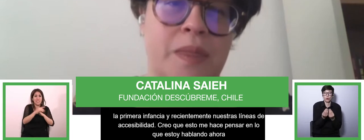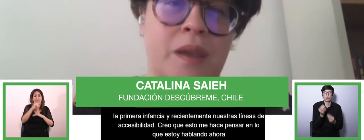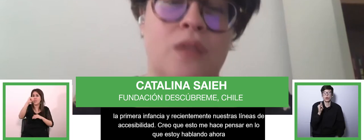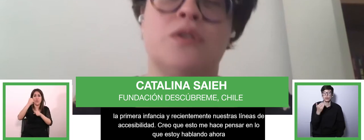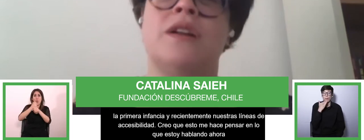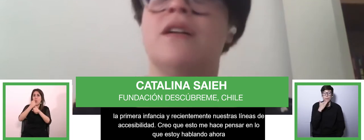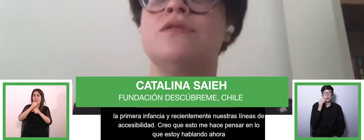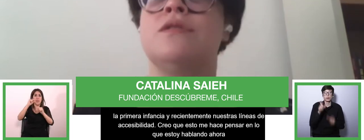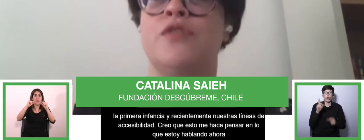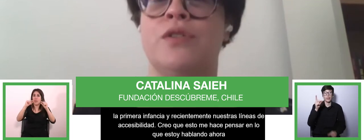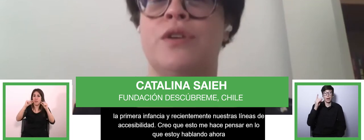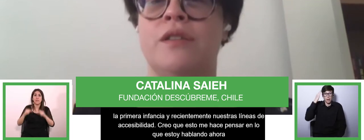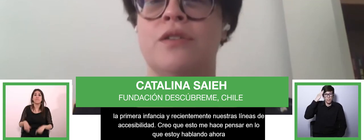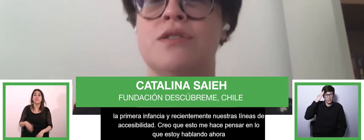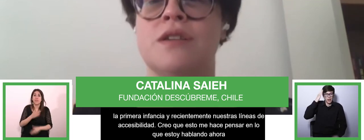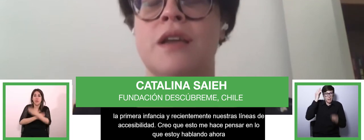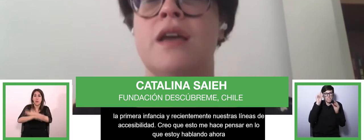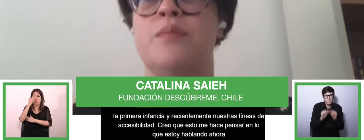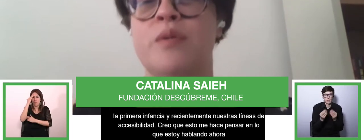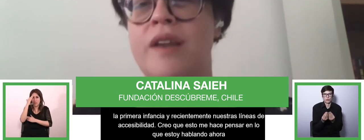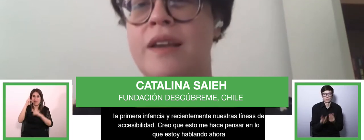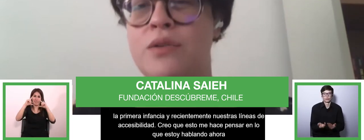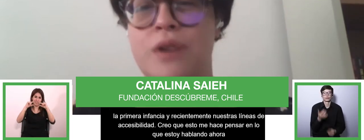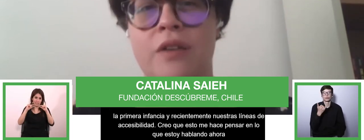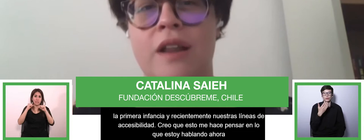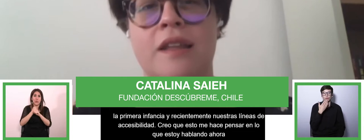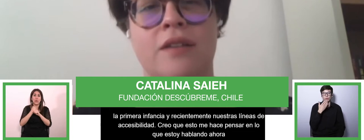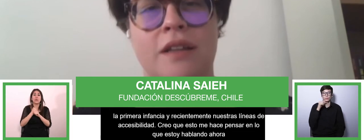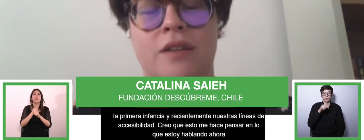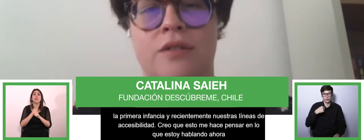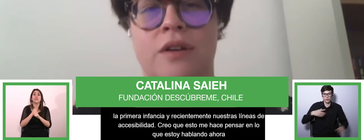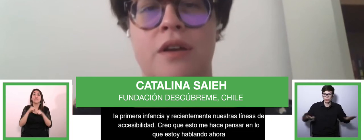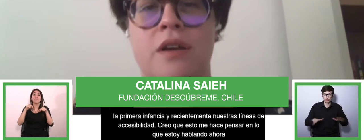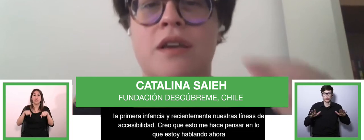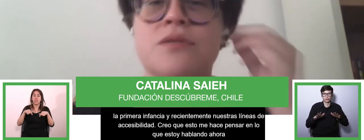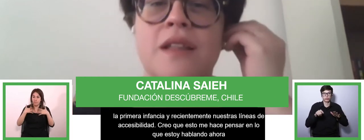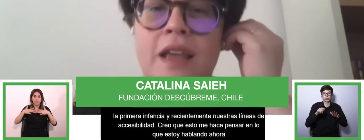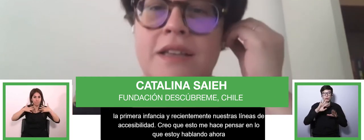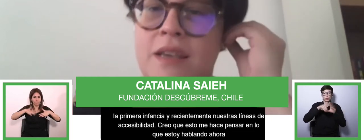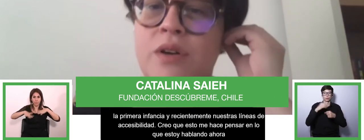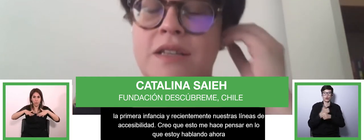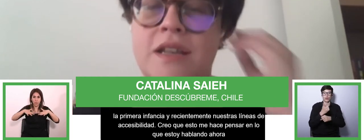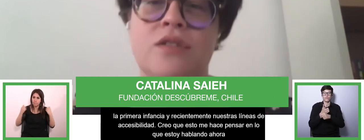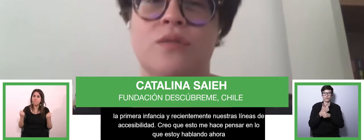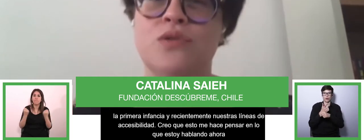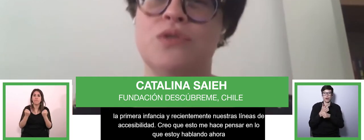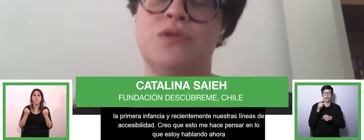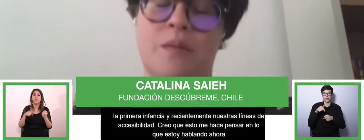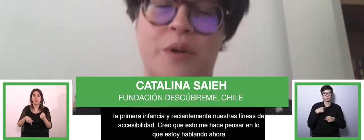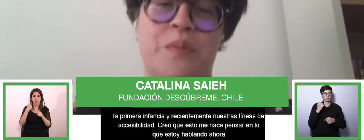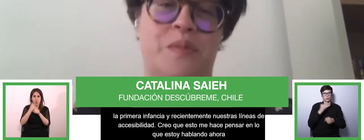cognitiva. Nuestro trabajo se enfocó, entonces, en promover la inclusión laboral de este colectivo, y es una tarea que seguimos